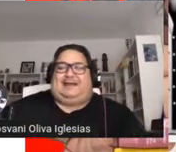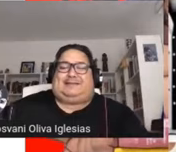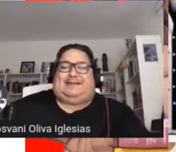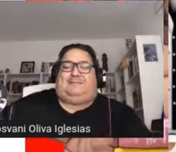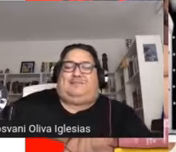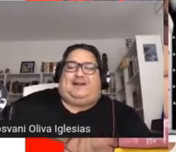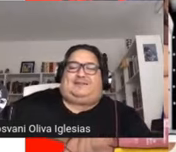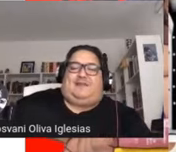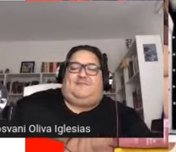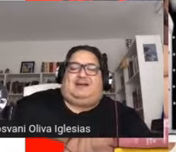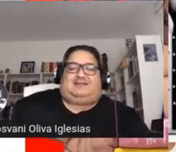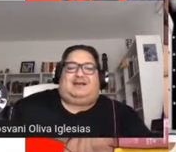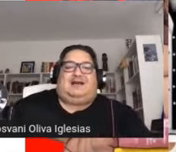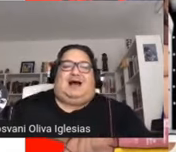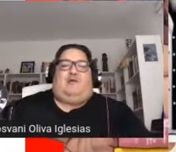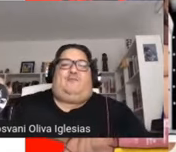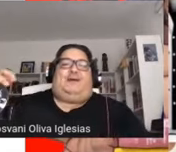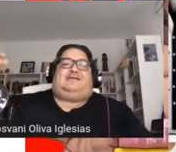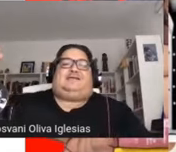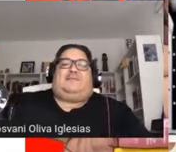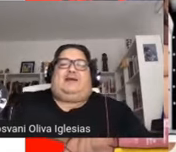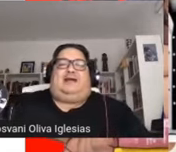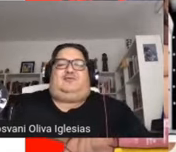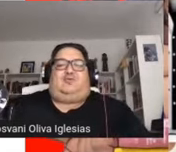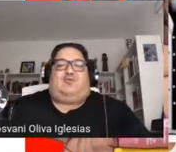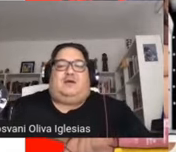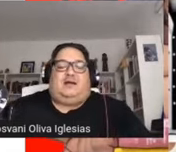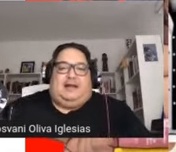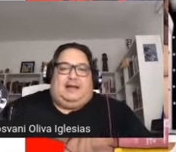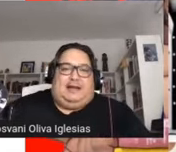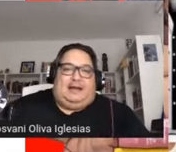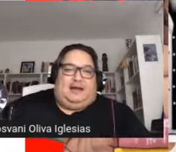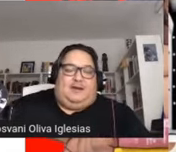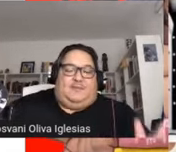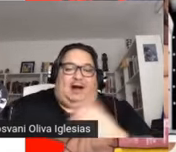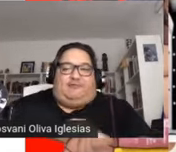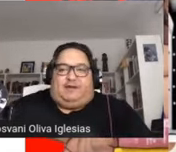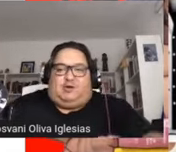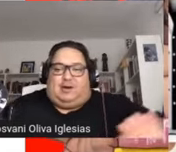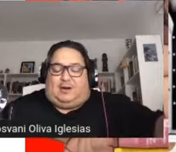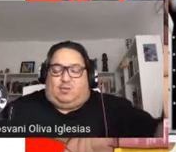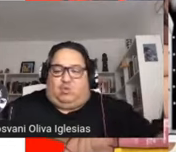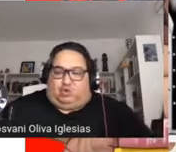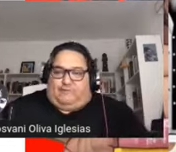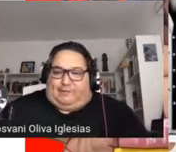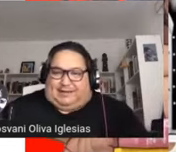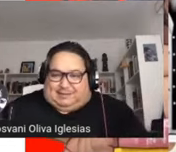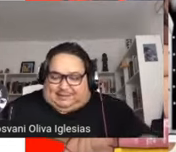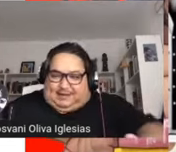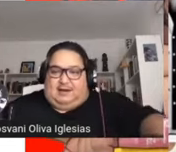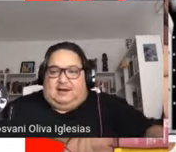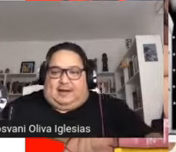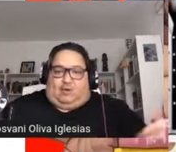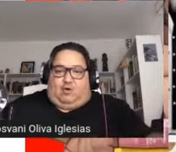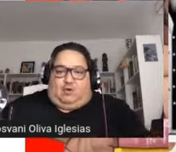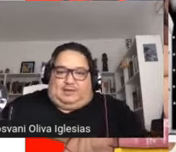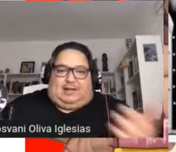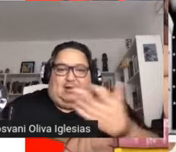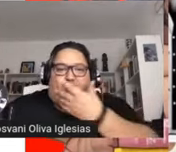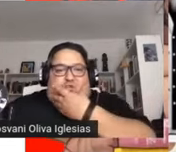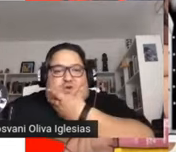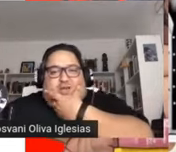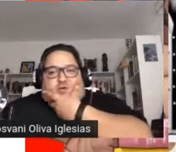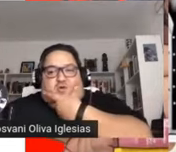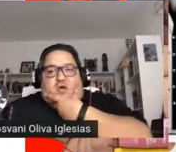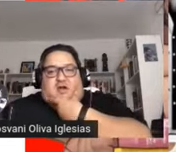se presta más a un pensamiento más afín con la Revolución Francesa que con